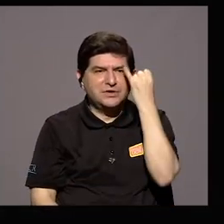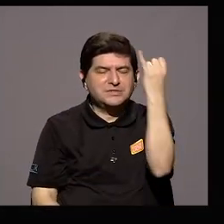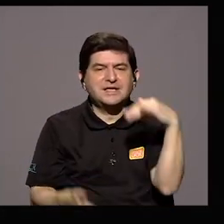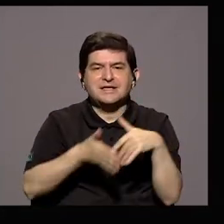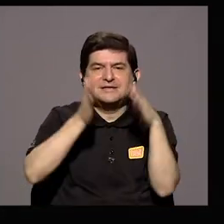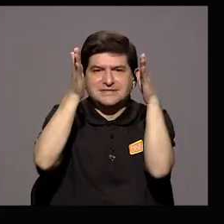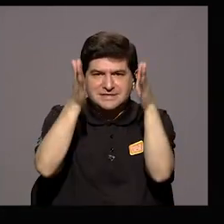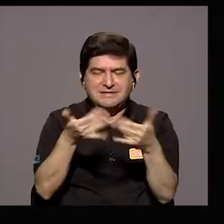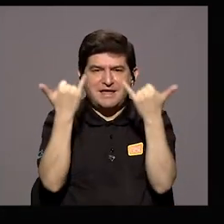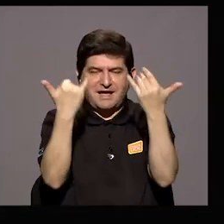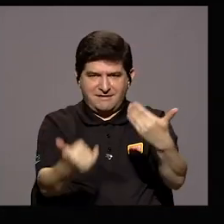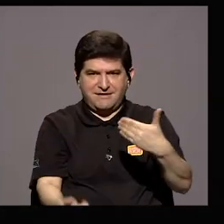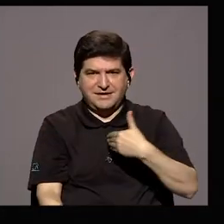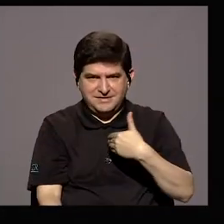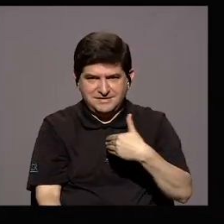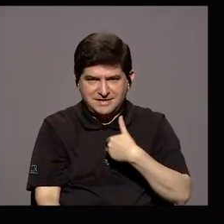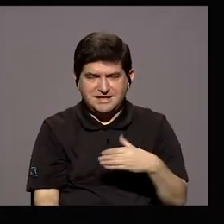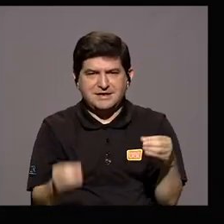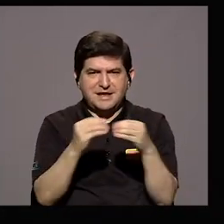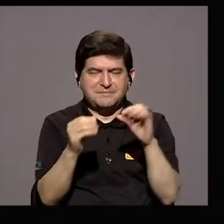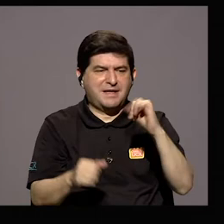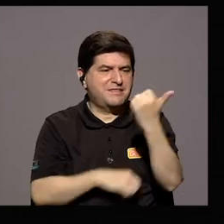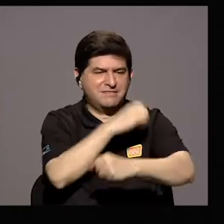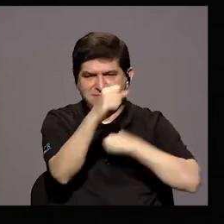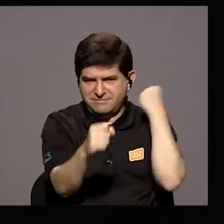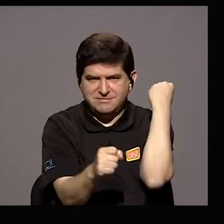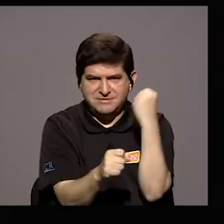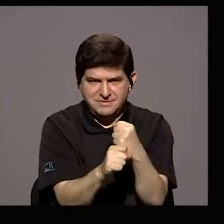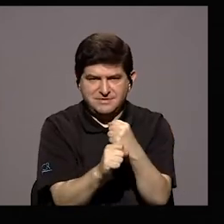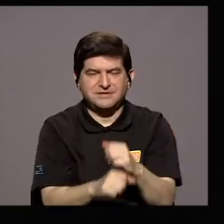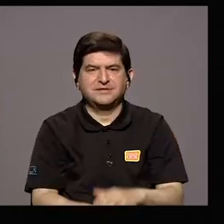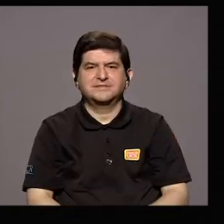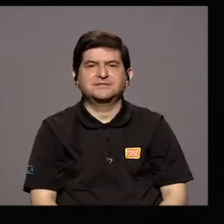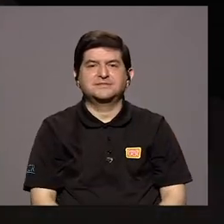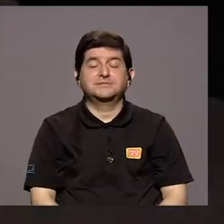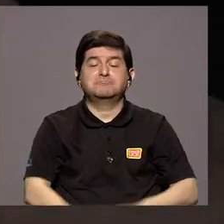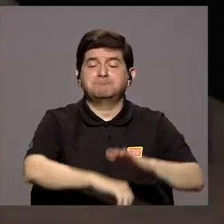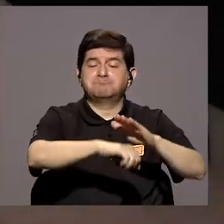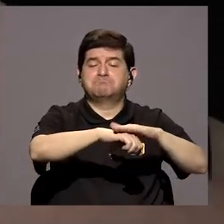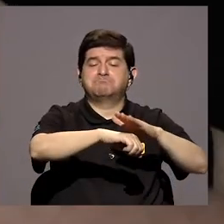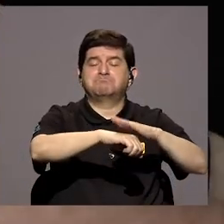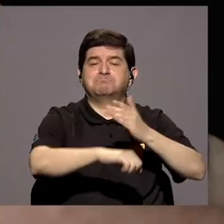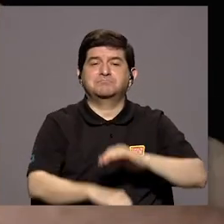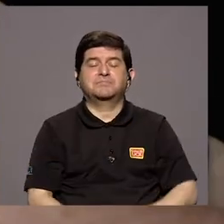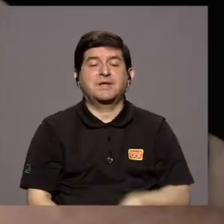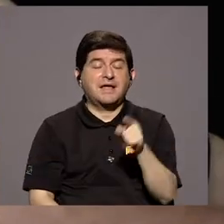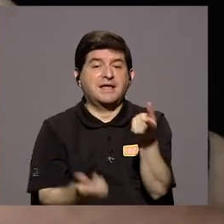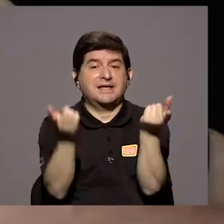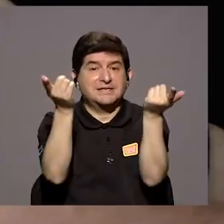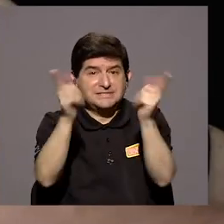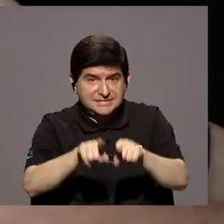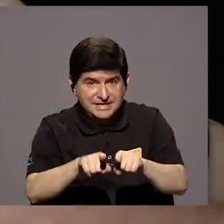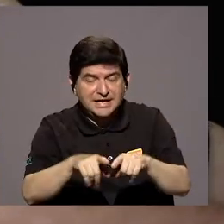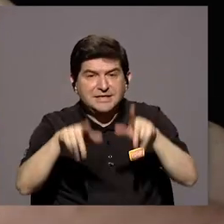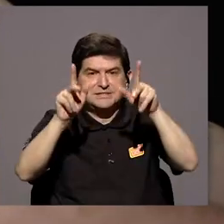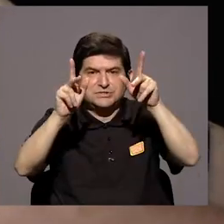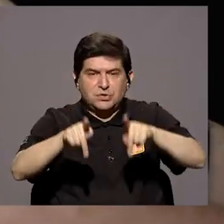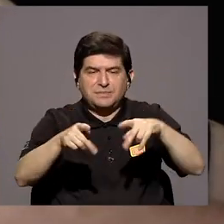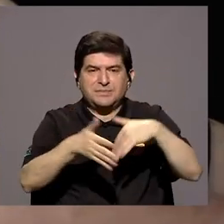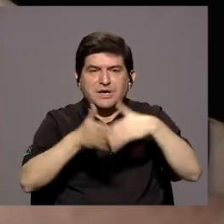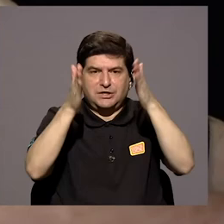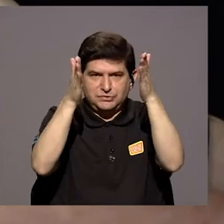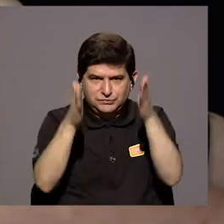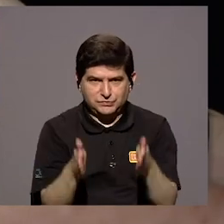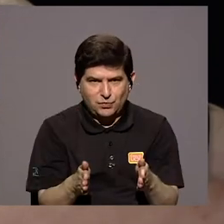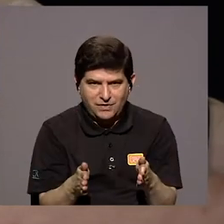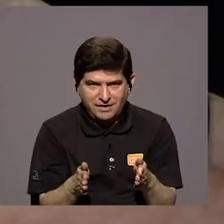A Las Iniciativas Estudiantiles Que Ya Tienen Más De Diez Años Y Que Permiten En este Caso Que Que En Las